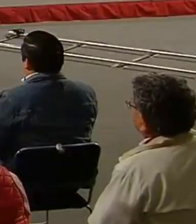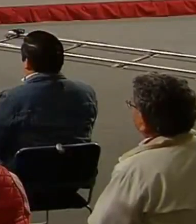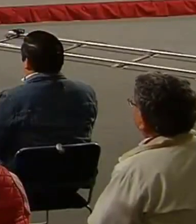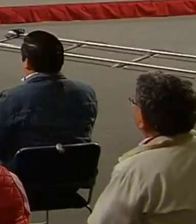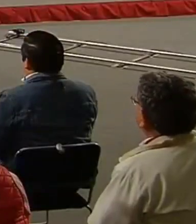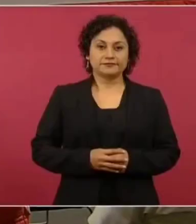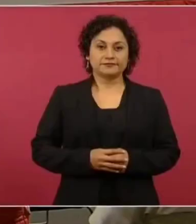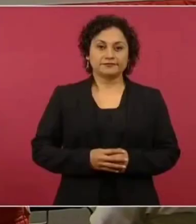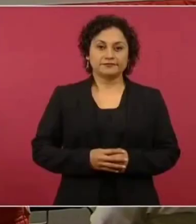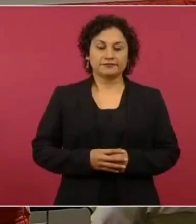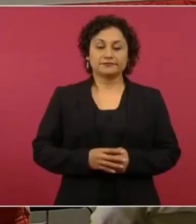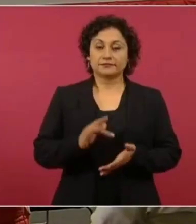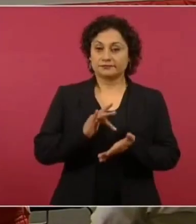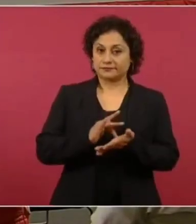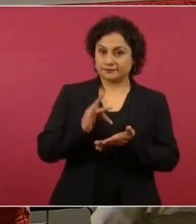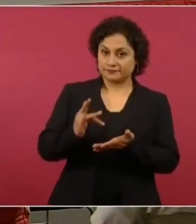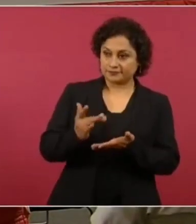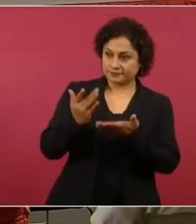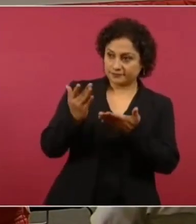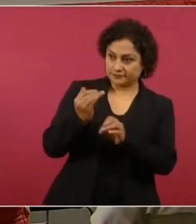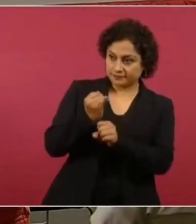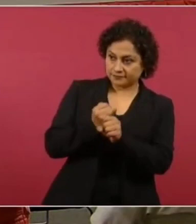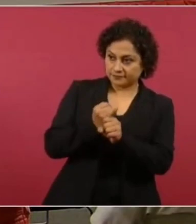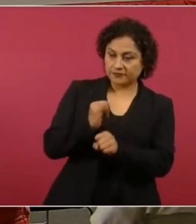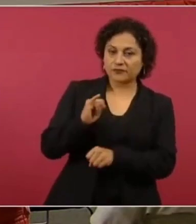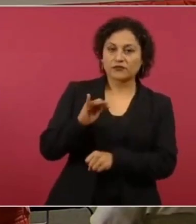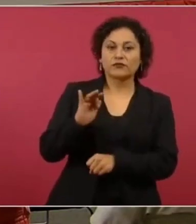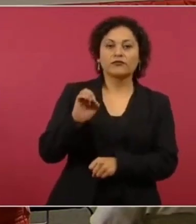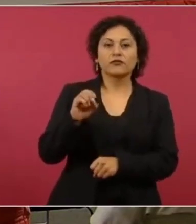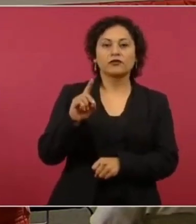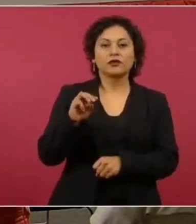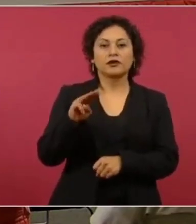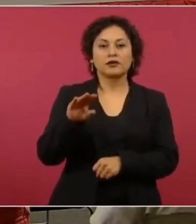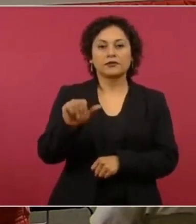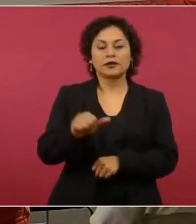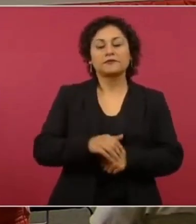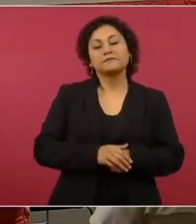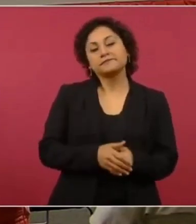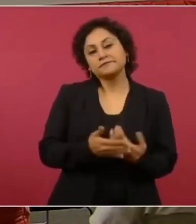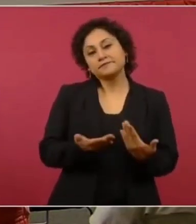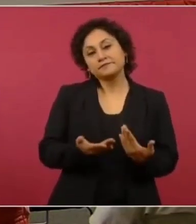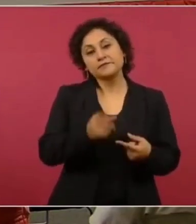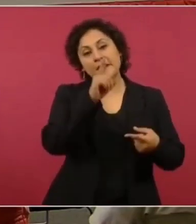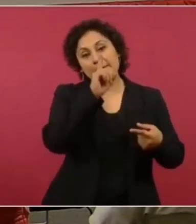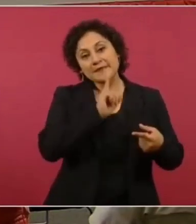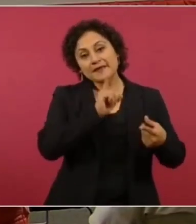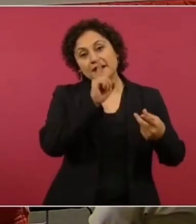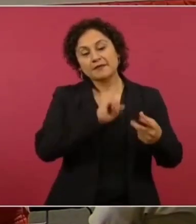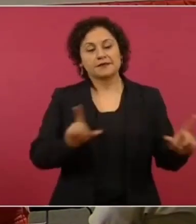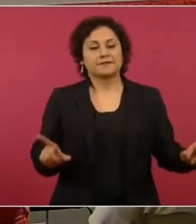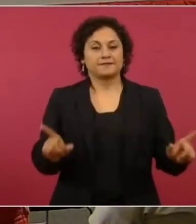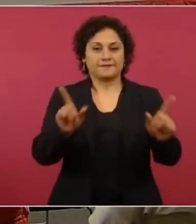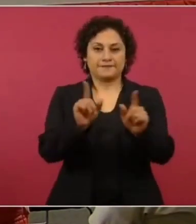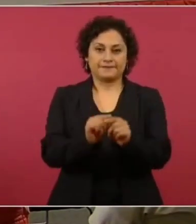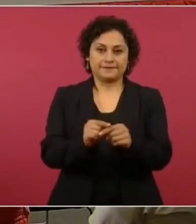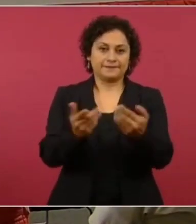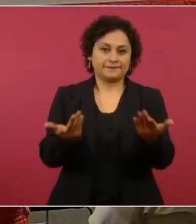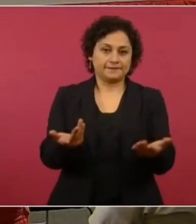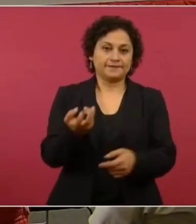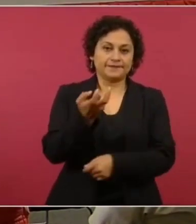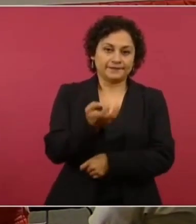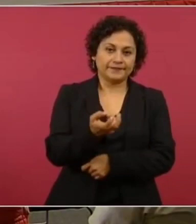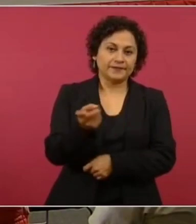Infodemia. Y hasta aquí las mentiras de la semana, que como dice siempre el presidente es un